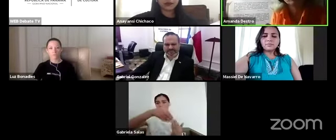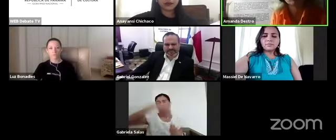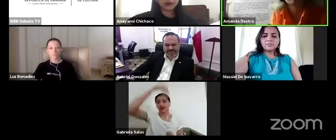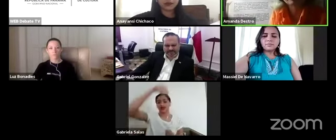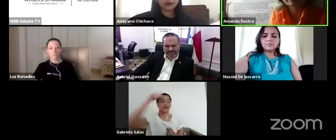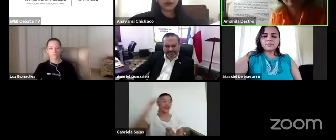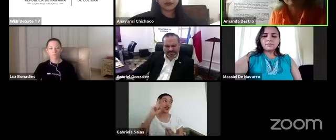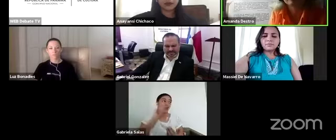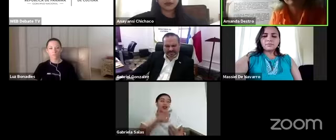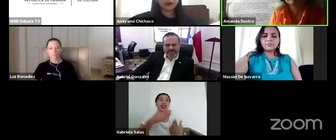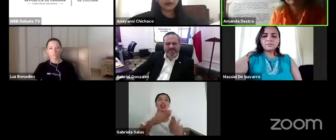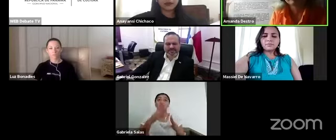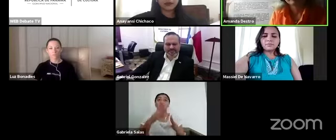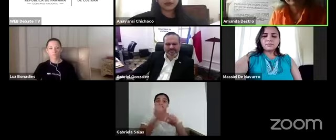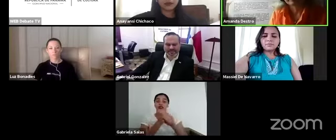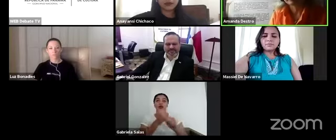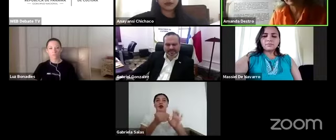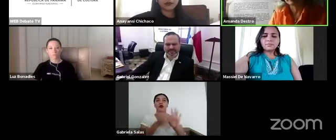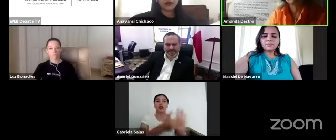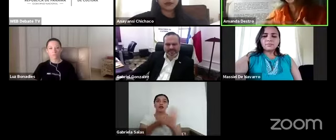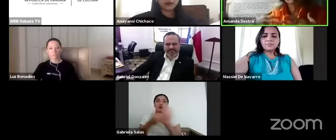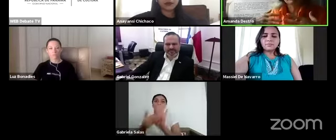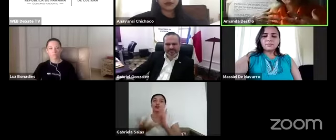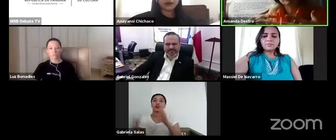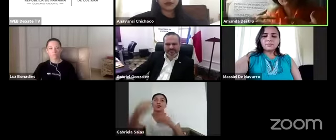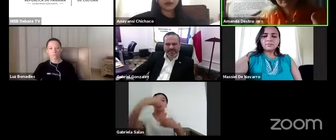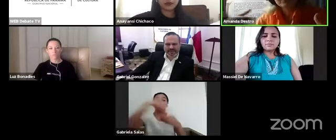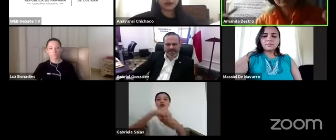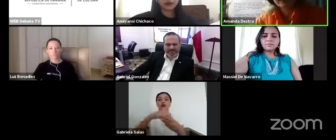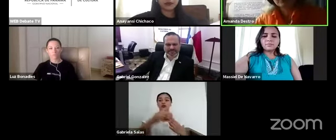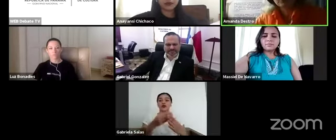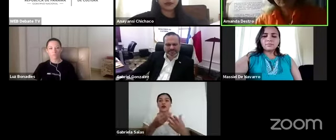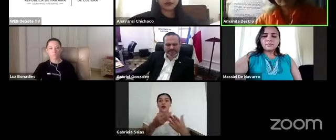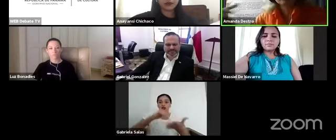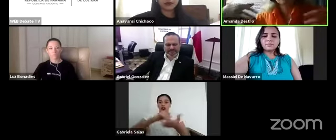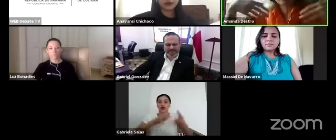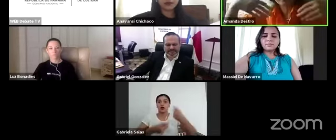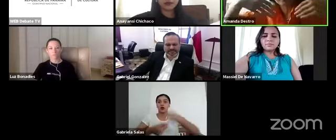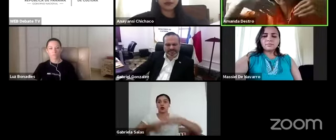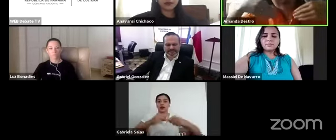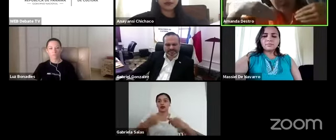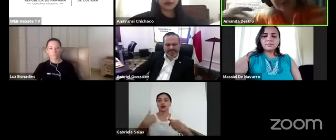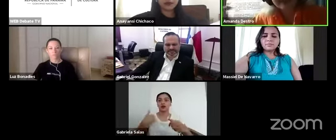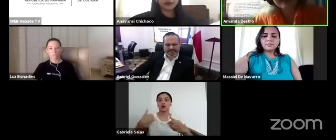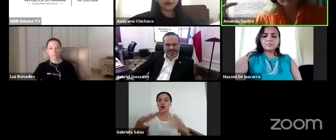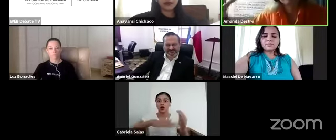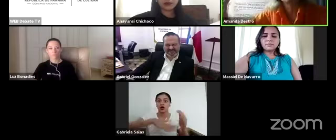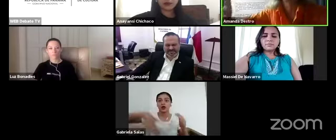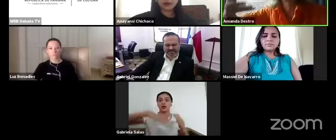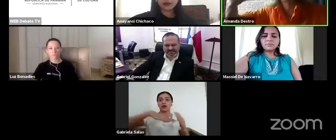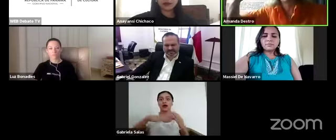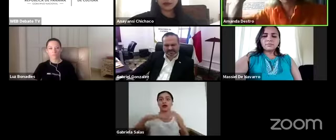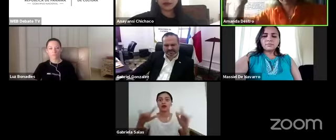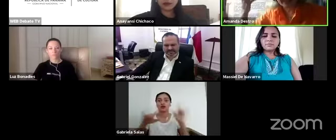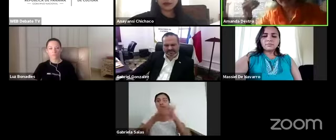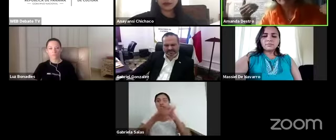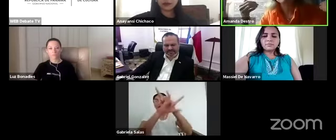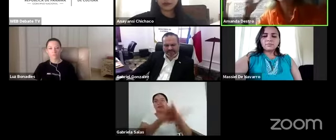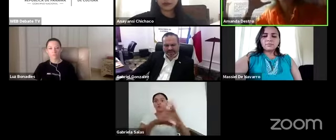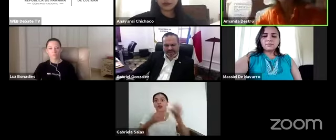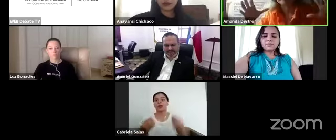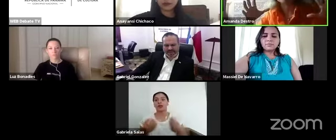un centro comercial tenemos que en los espacios del aeropuerto dar posibilidad para los que